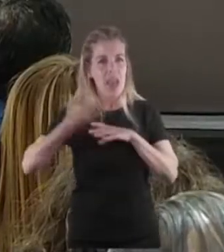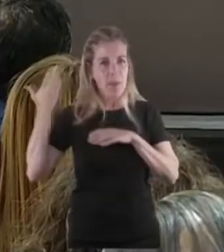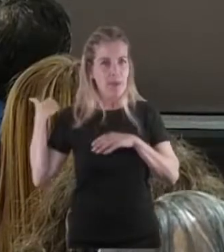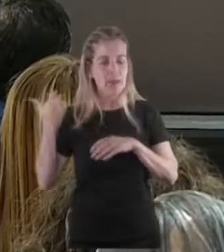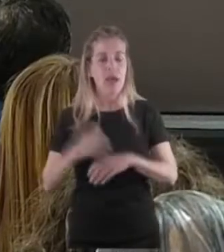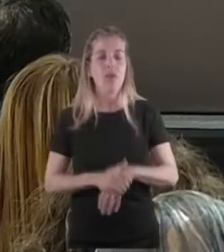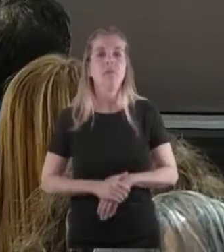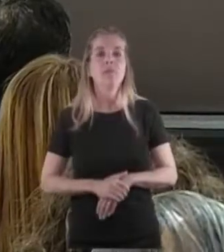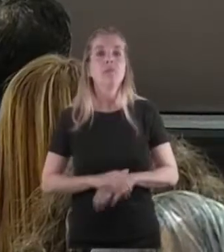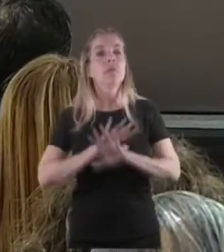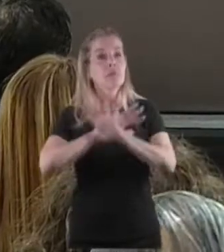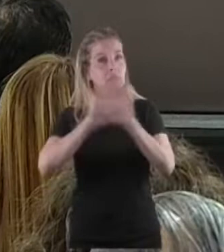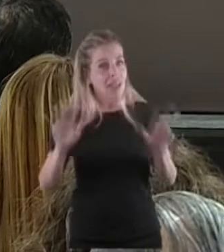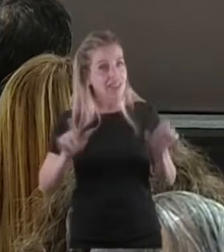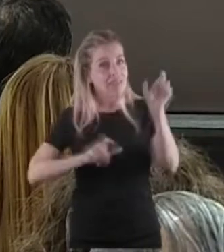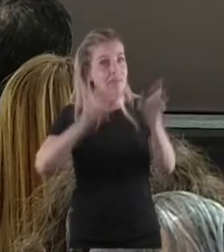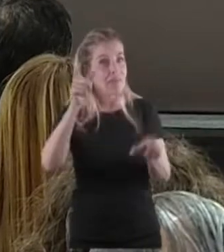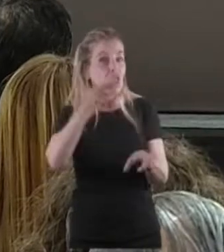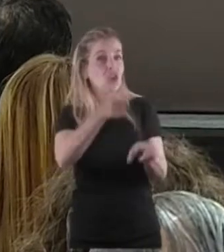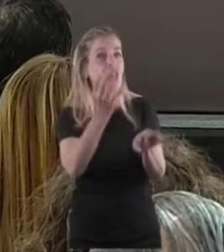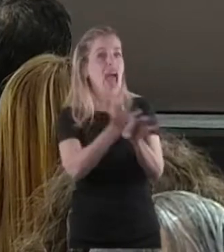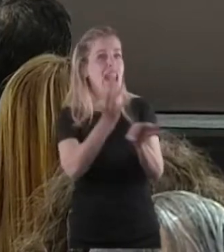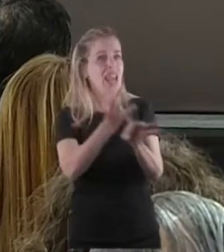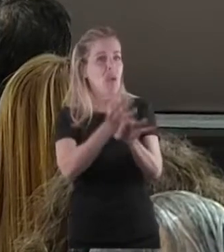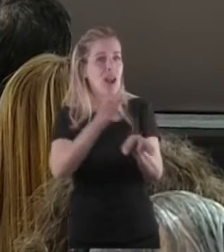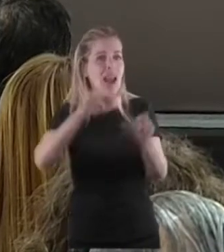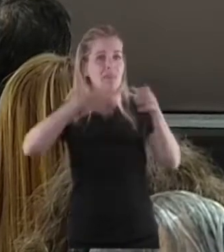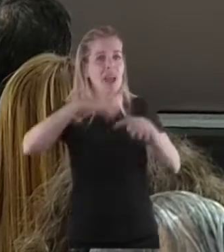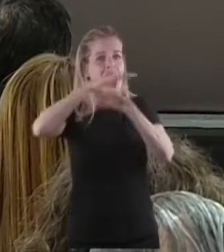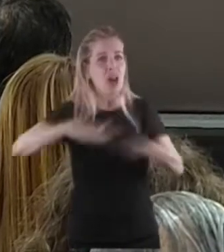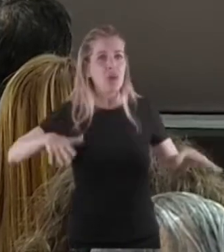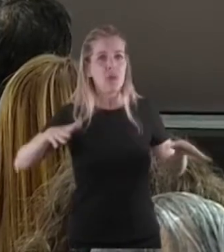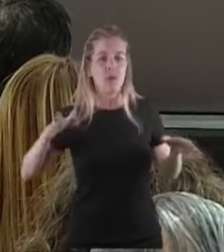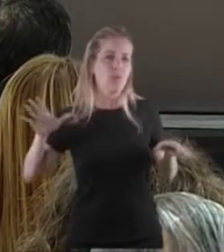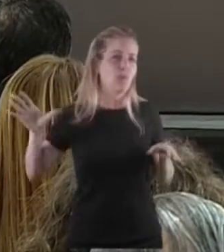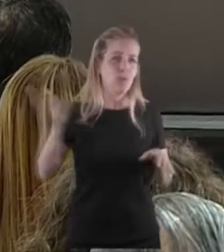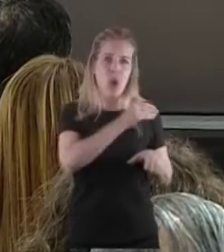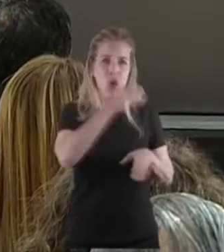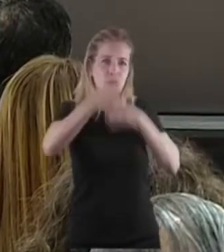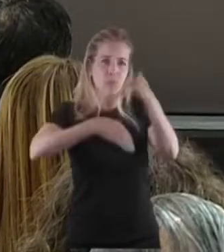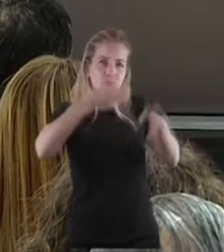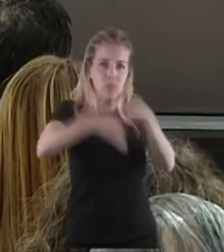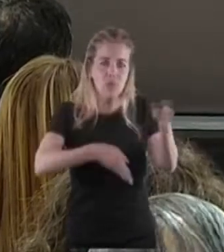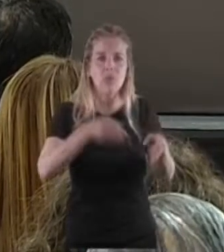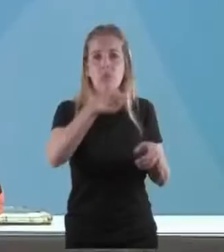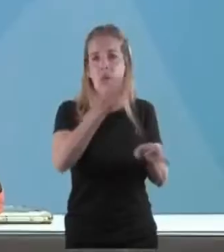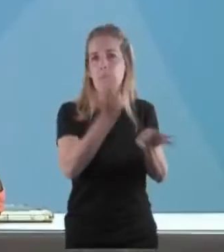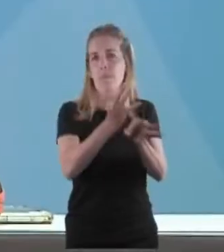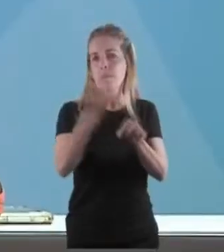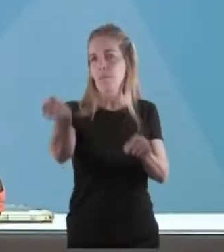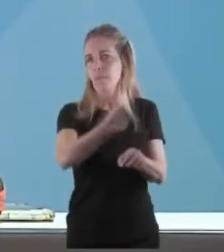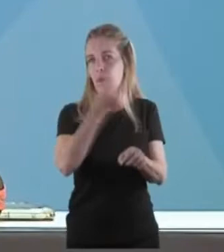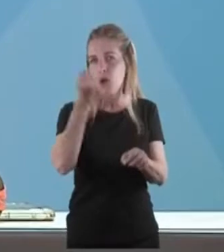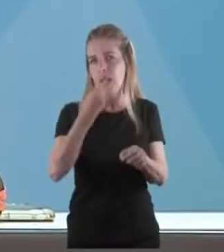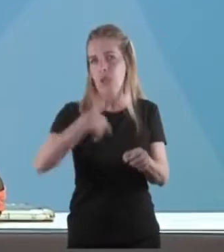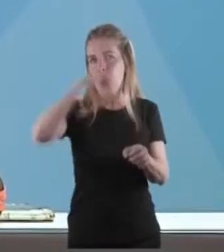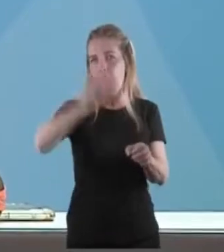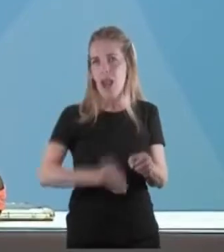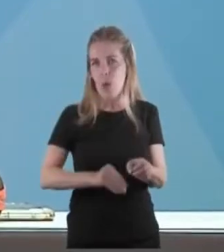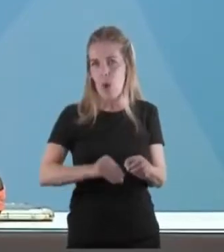Todos a la escuela y en la escuela todos, es el lugar, el mejor lugar para todos los chicos de nuestro país, para todas las chicas, indiscutiblemente.